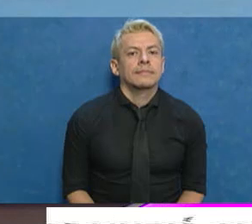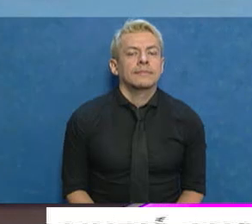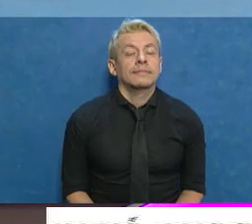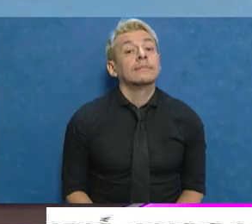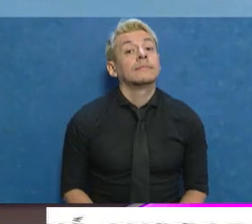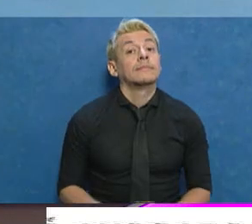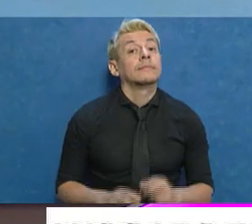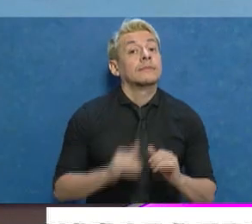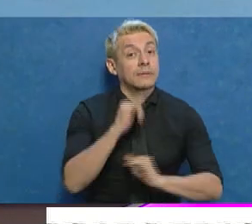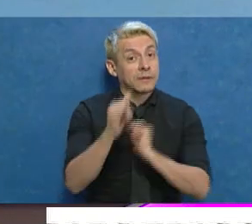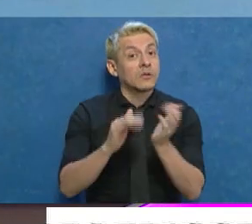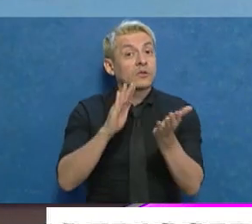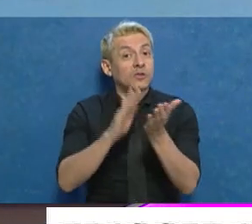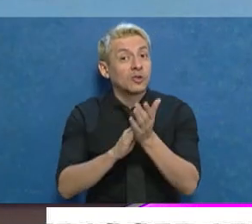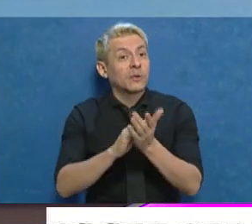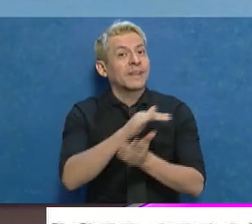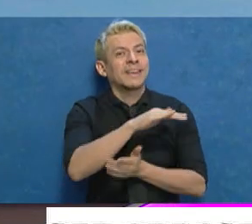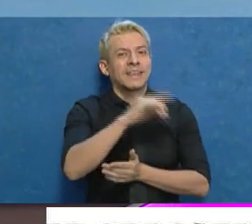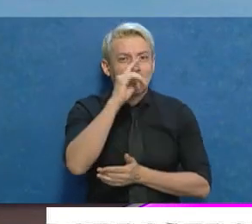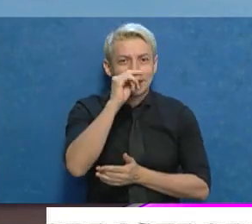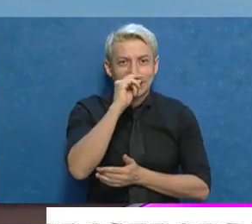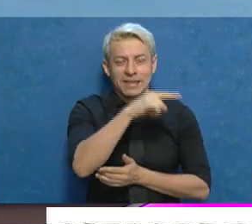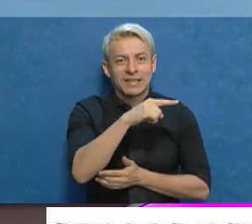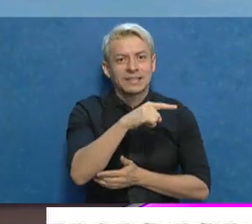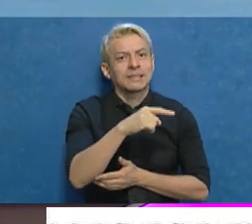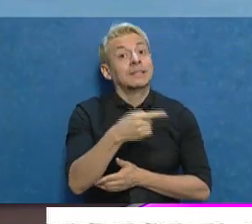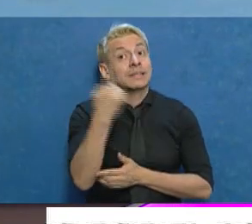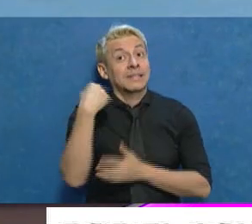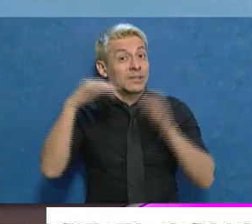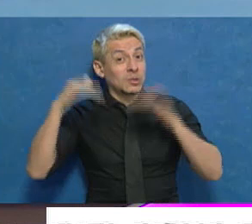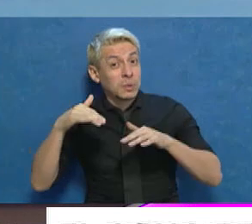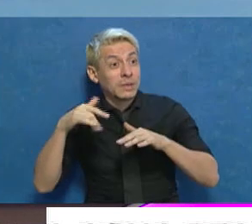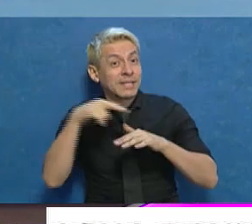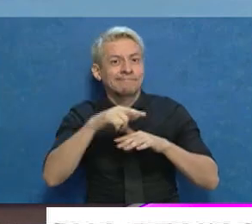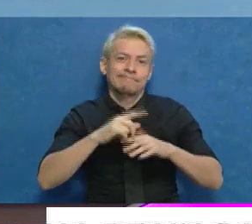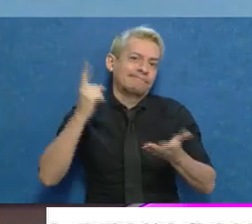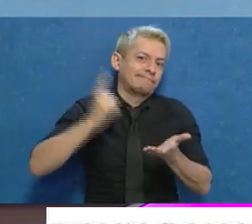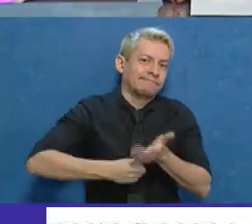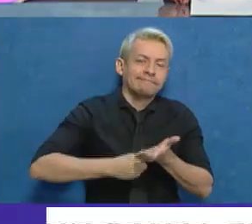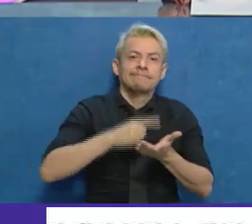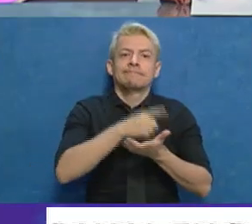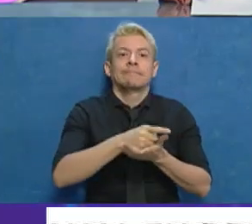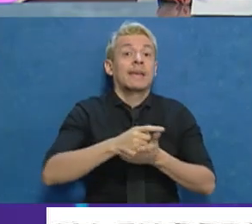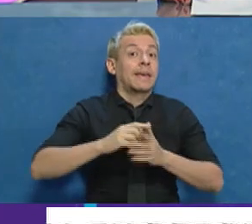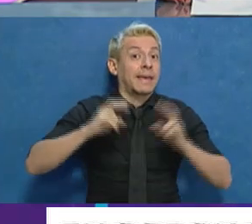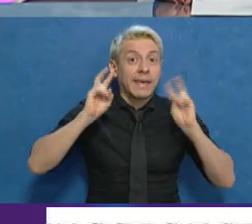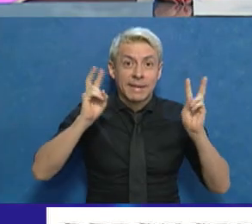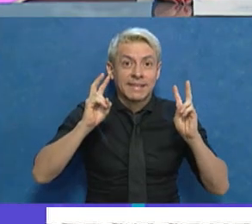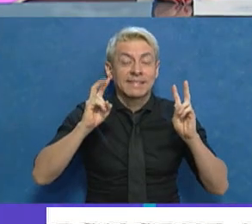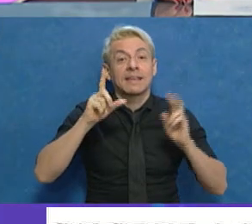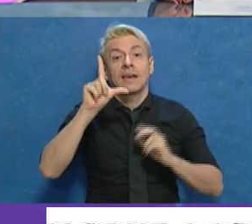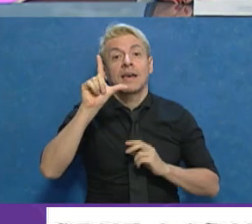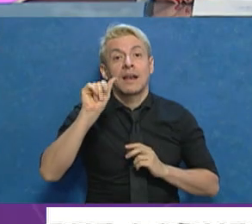Hablamos de la situación de las heras tras el temporal, han decretado la emergencia. Laura Resmasud nos amplía esta información. Lauri.